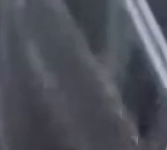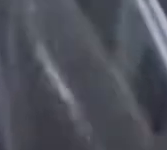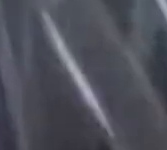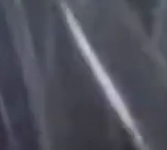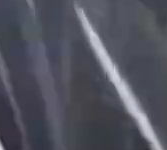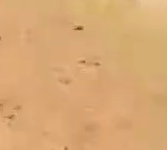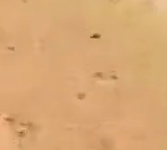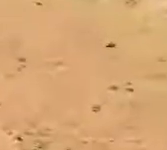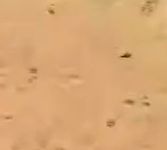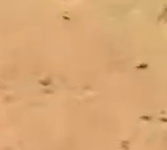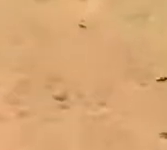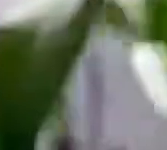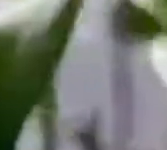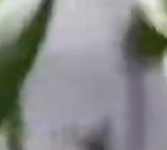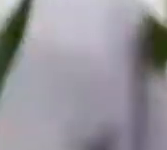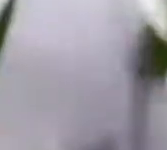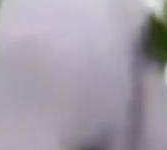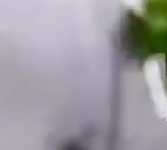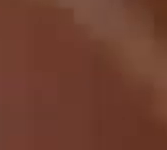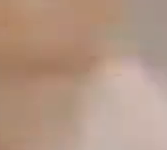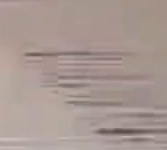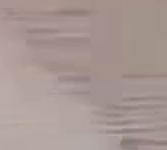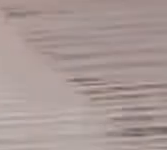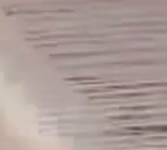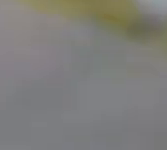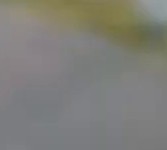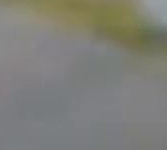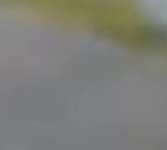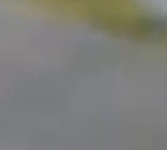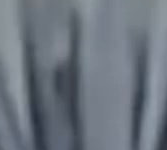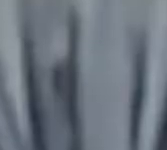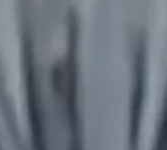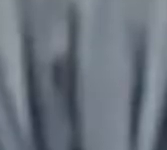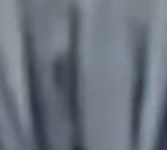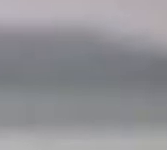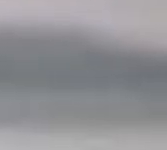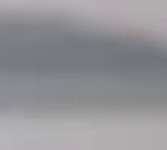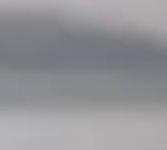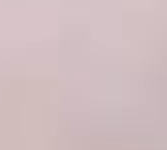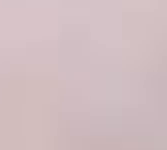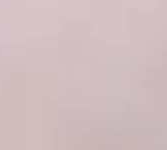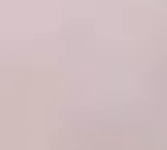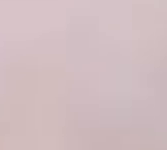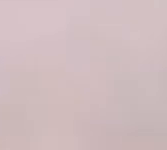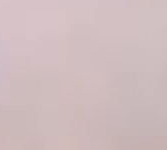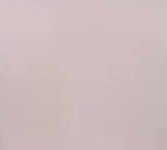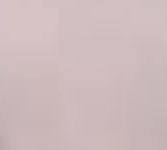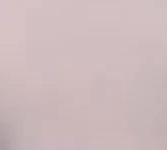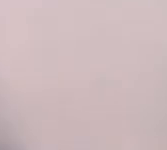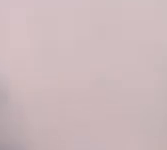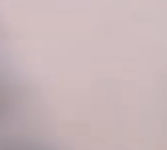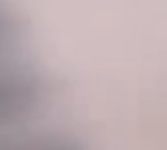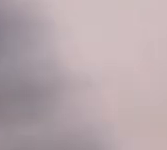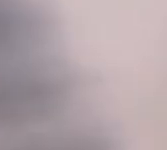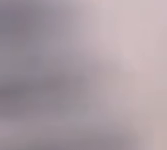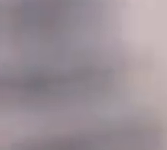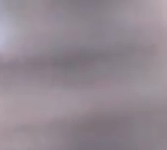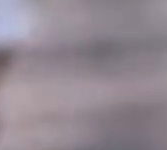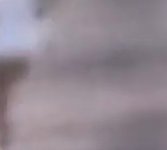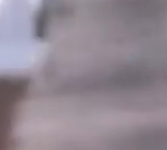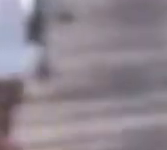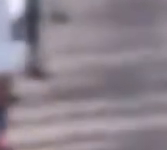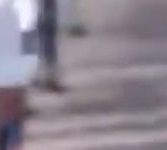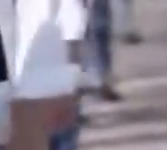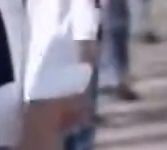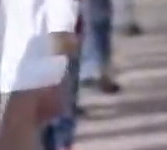México unido y para todos. Un México sin divisiones que nos llene de orgullo. Hay quienes piensan que estamos solos,